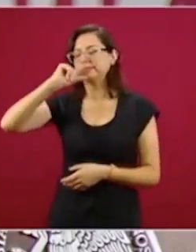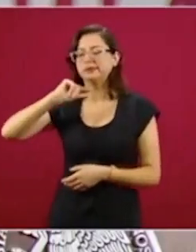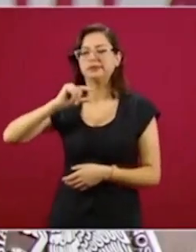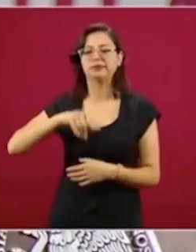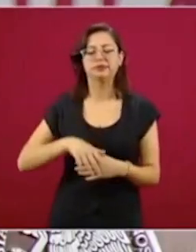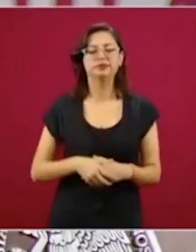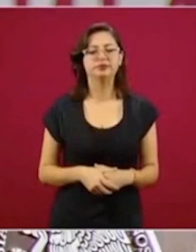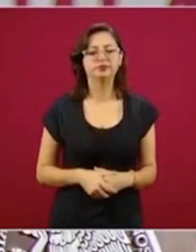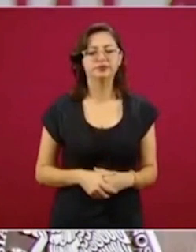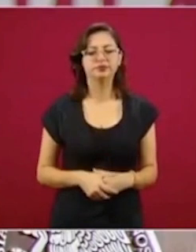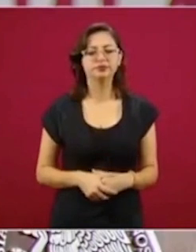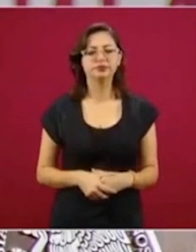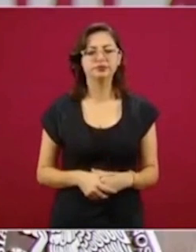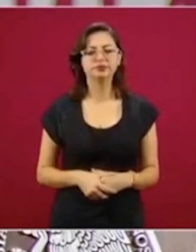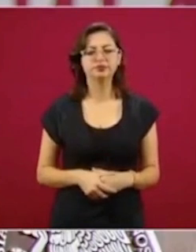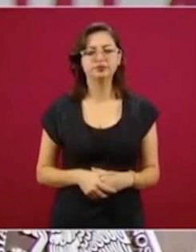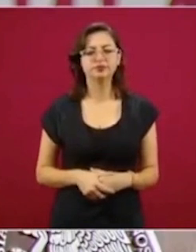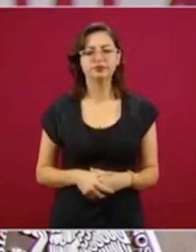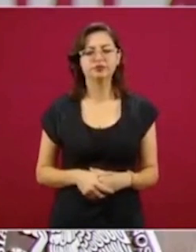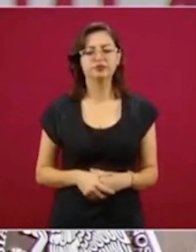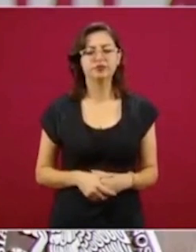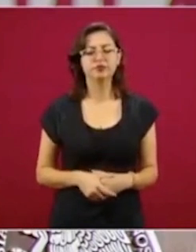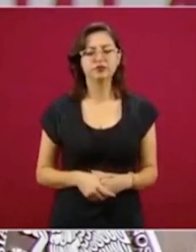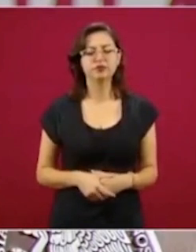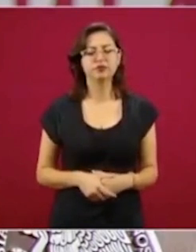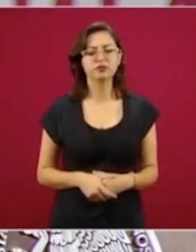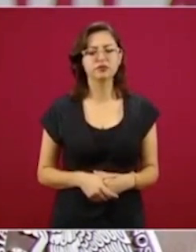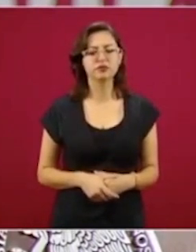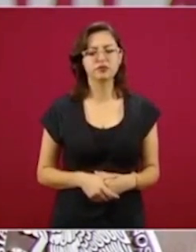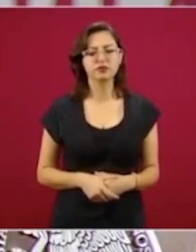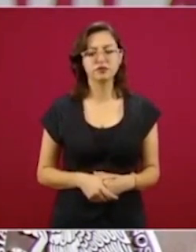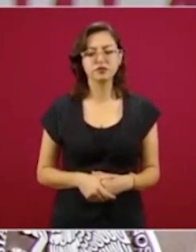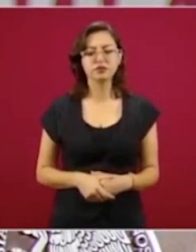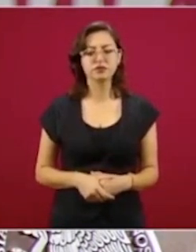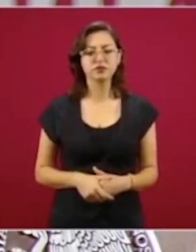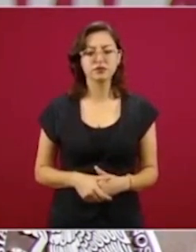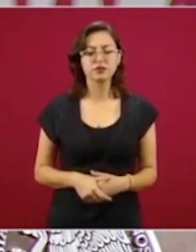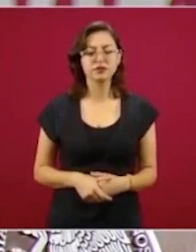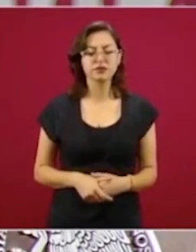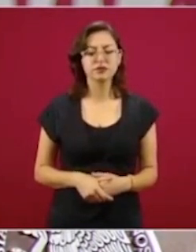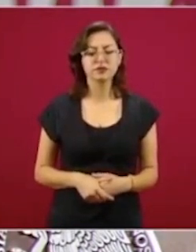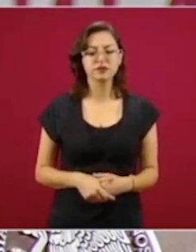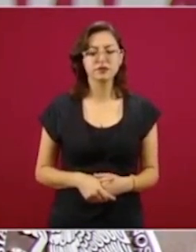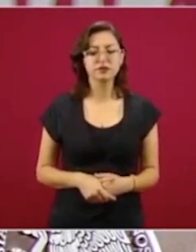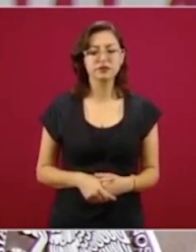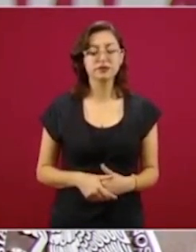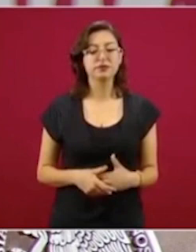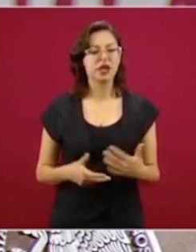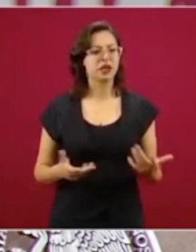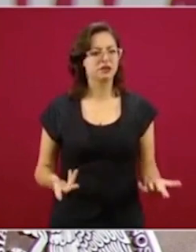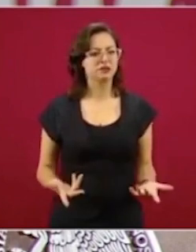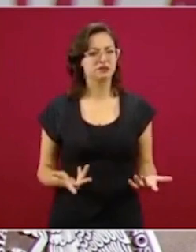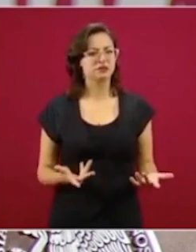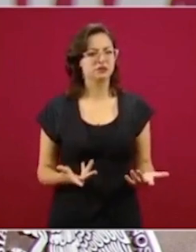No es el propósito censurar,